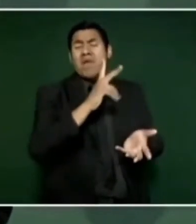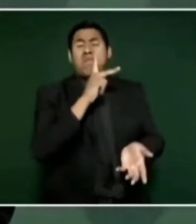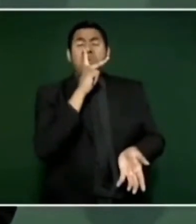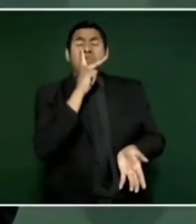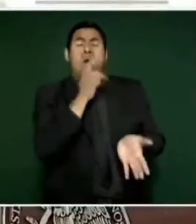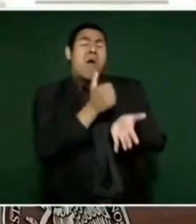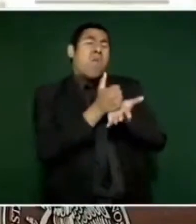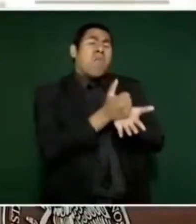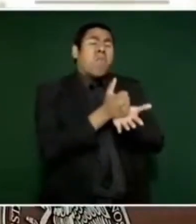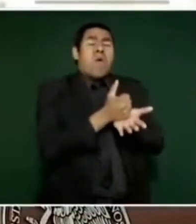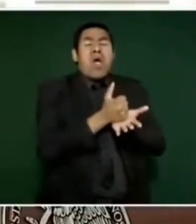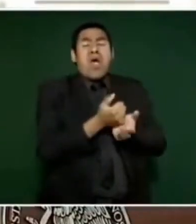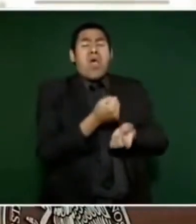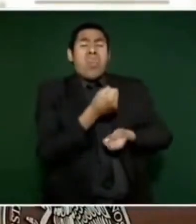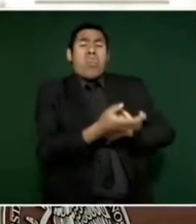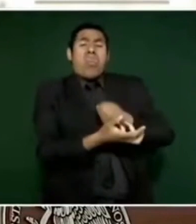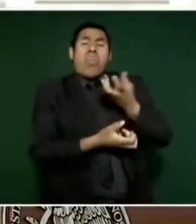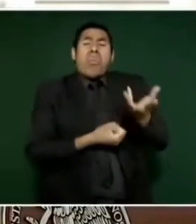eso es populismo.